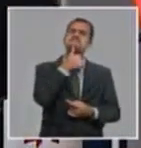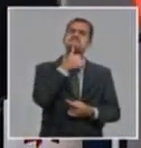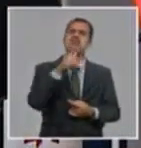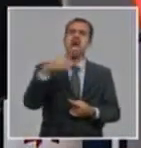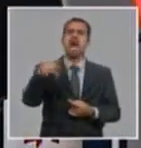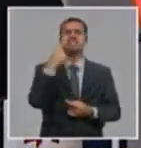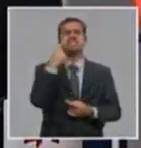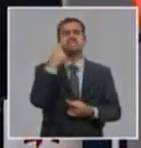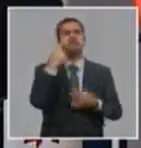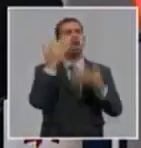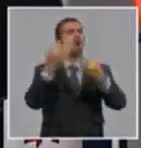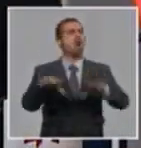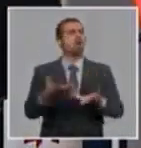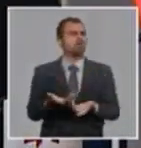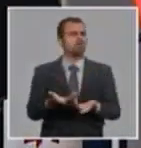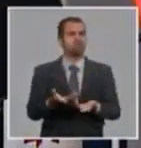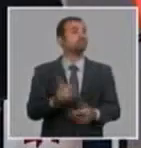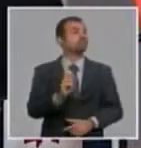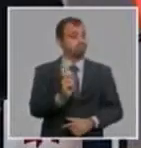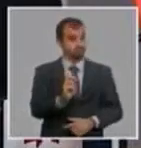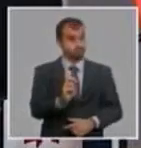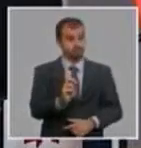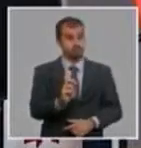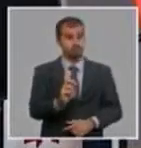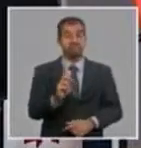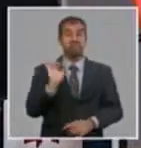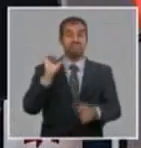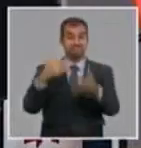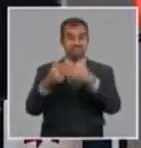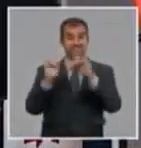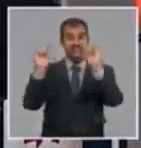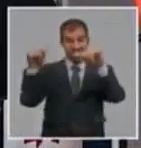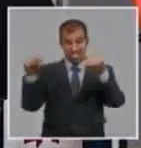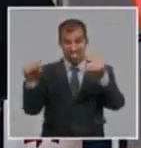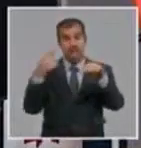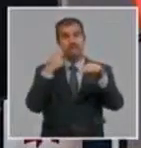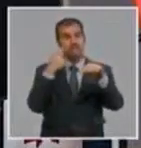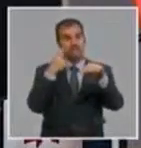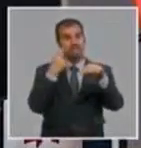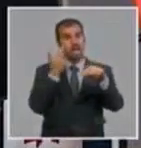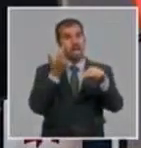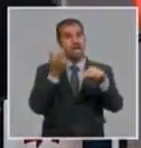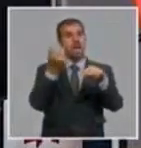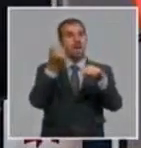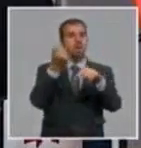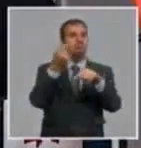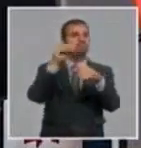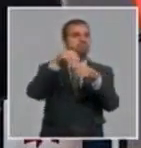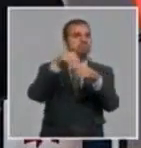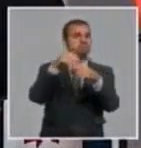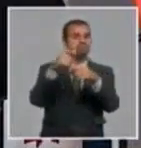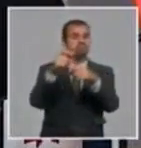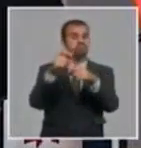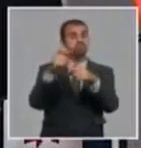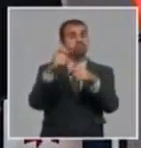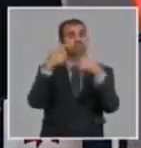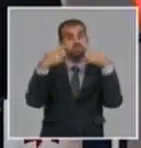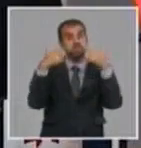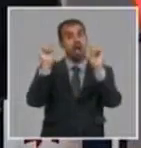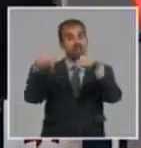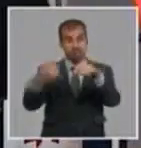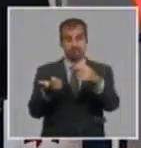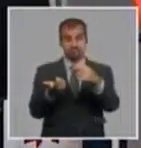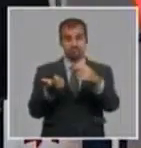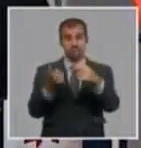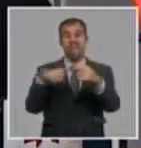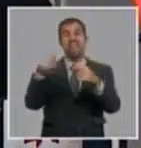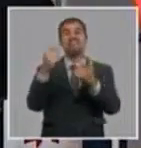compaciencia. No, no, no. Es que, realmente, estas empresas tienen un alto riesgo económico-financiero. Y, por tanto, política al fin tiene